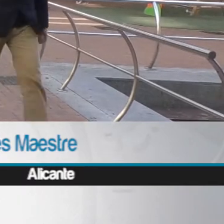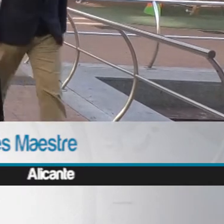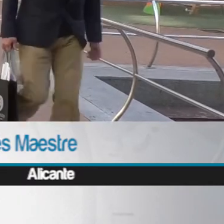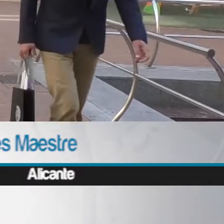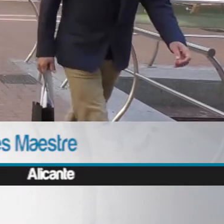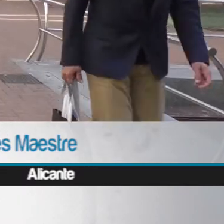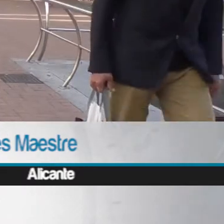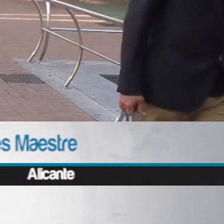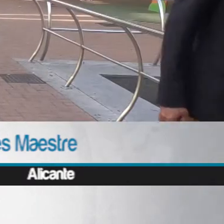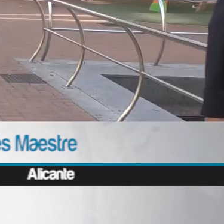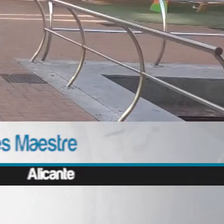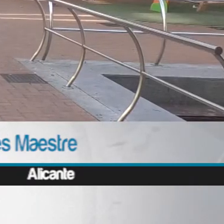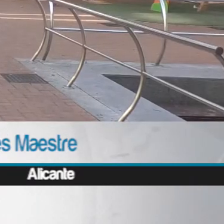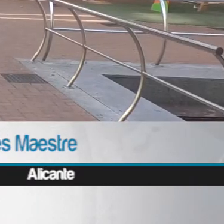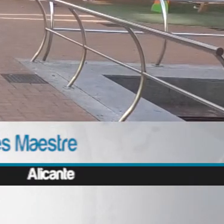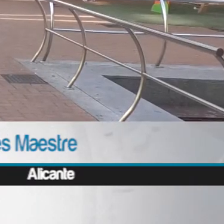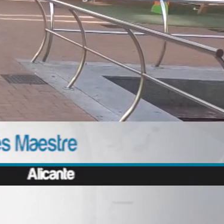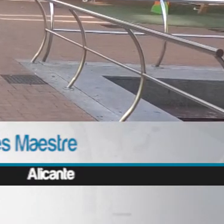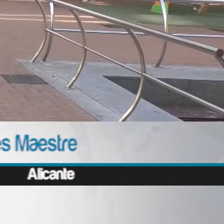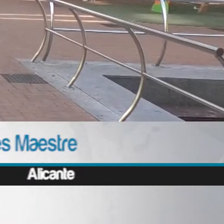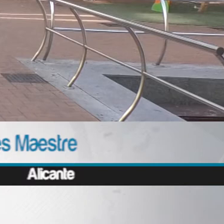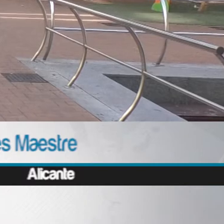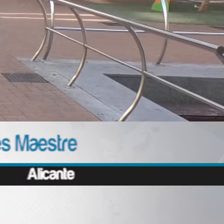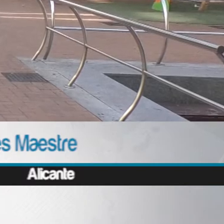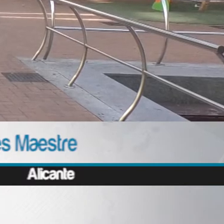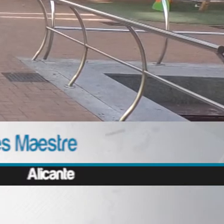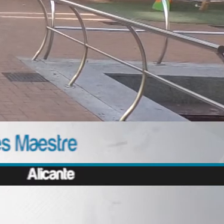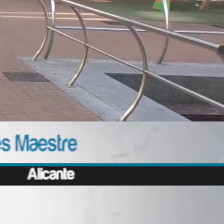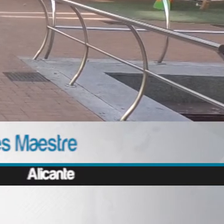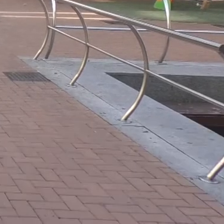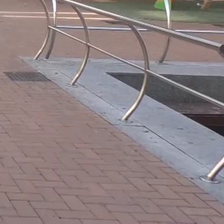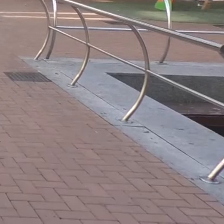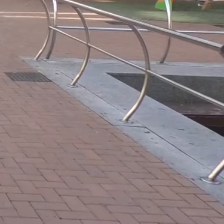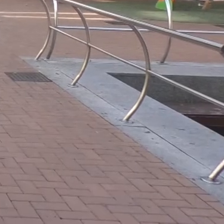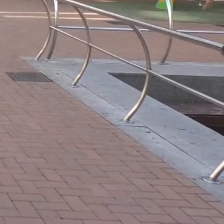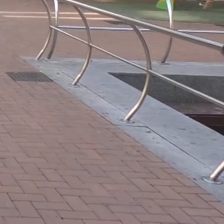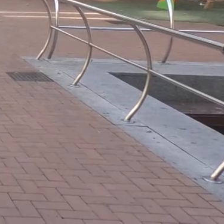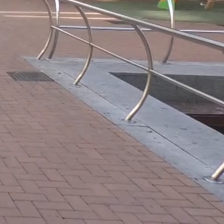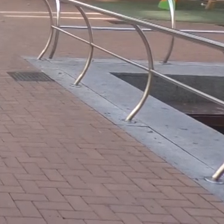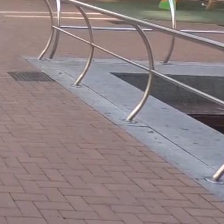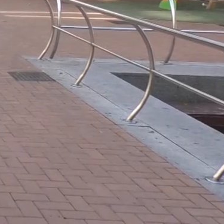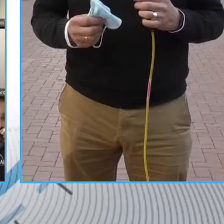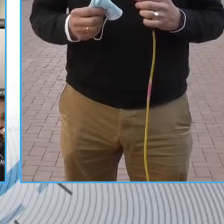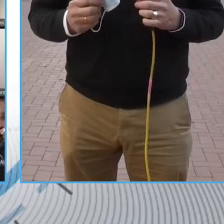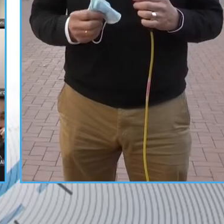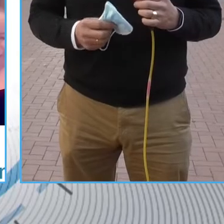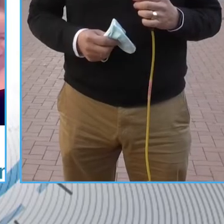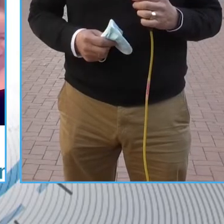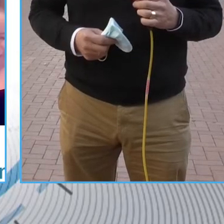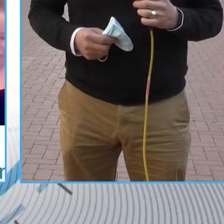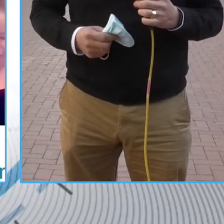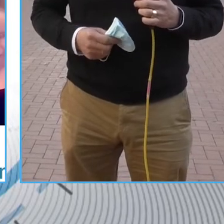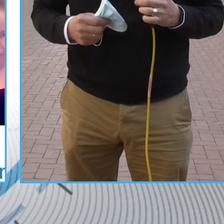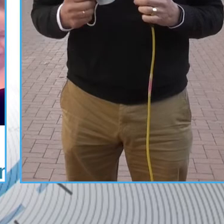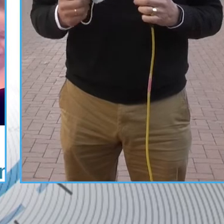por defender al sector cárnico y ganadero de la Comunidad Valenciana y de toda España ha cristalizado esta semana en una moción conjunta